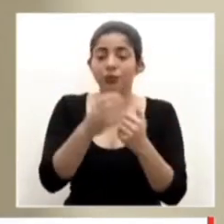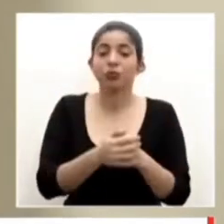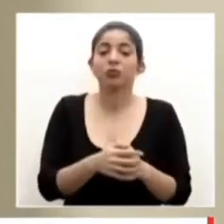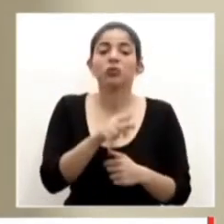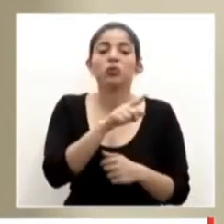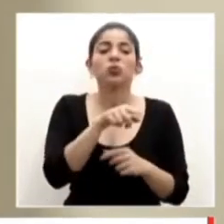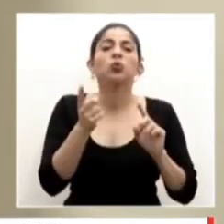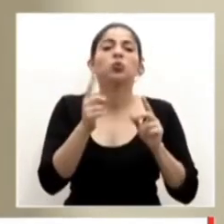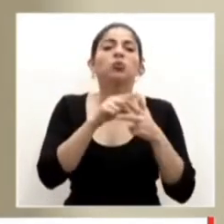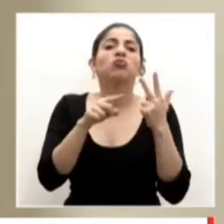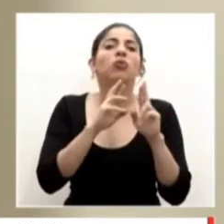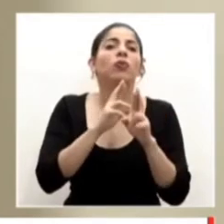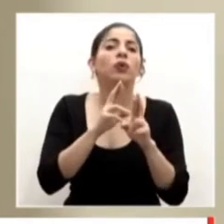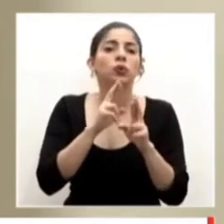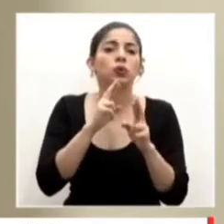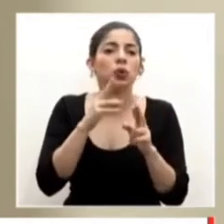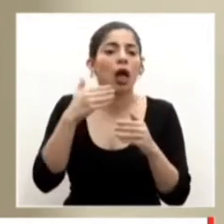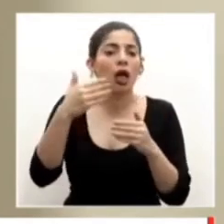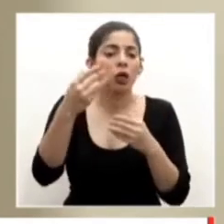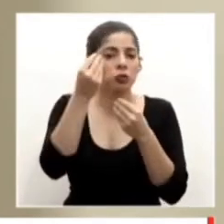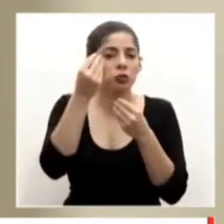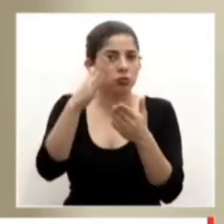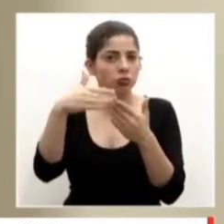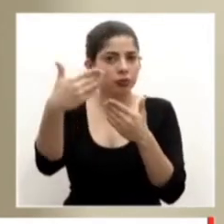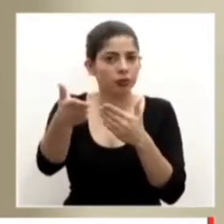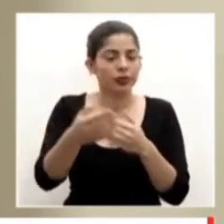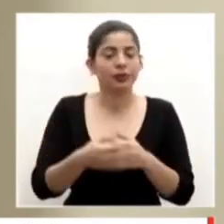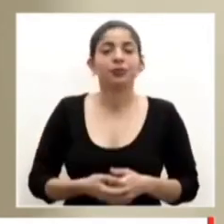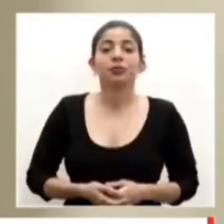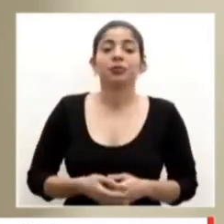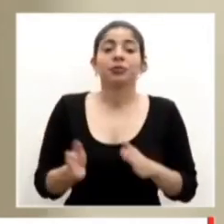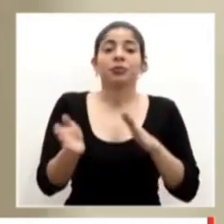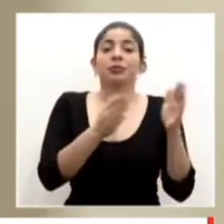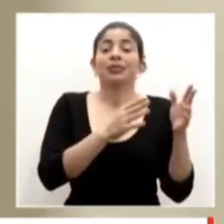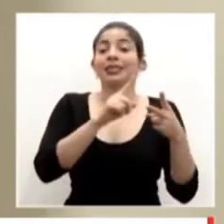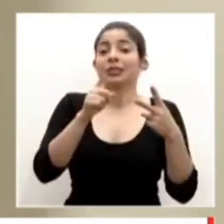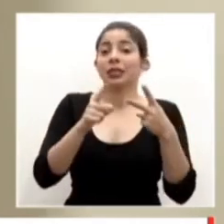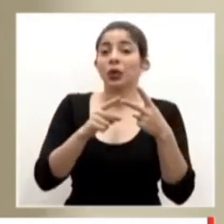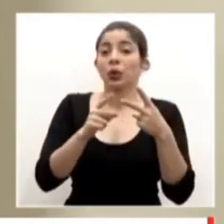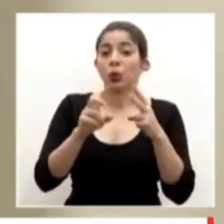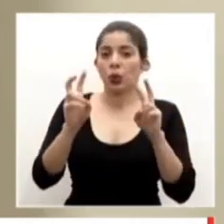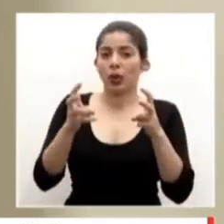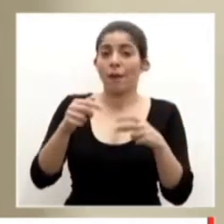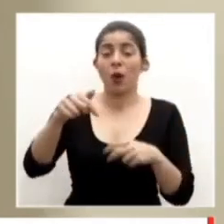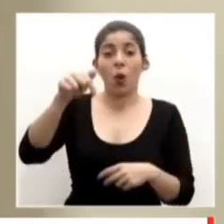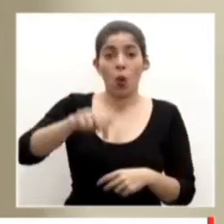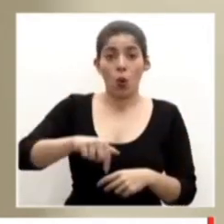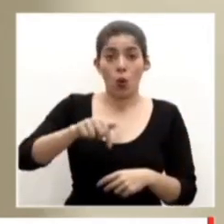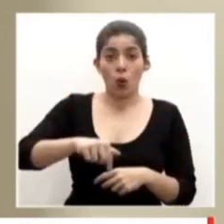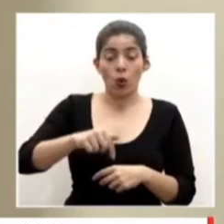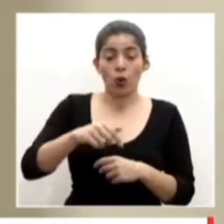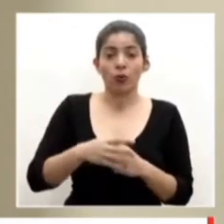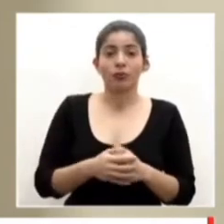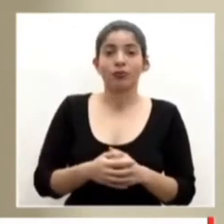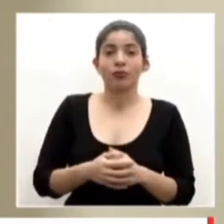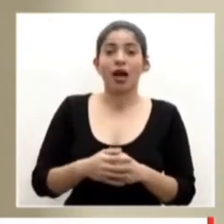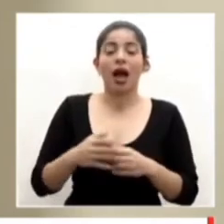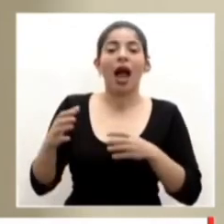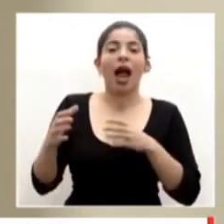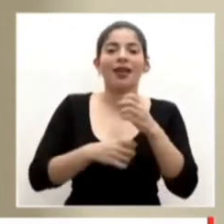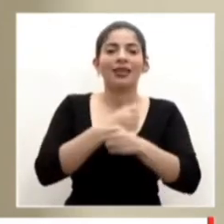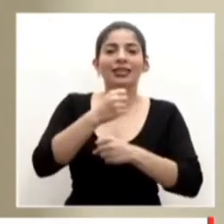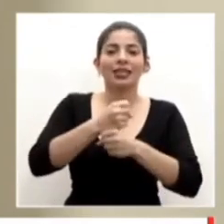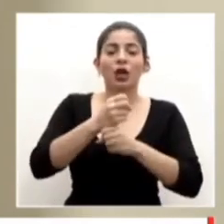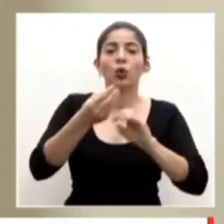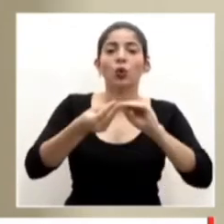resultados a como los vamos generando. Segundo punto es que hoy es el aniversario